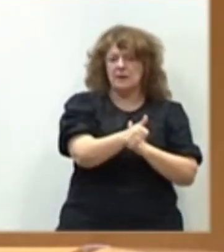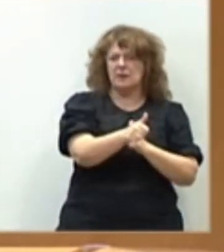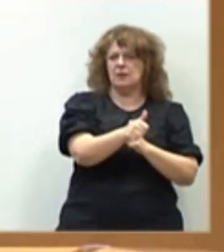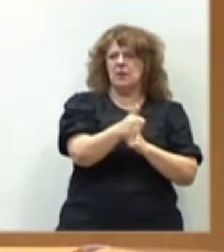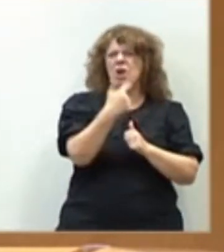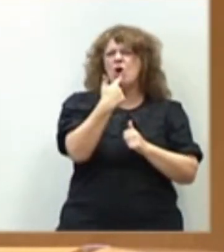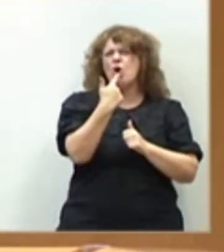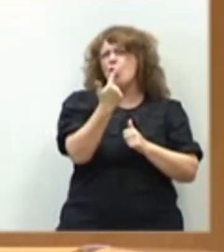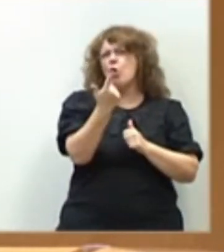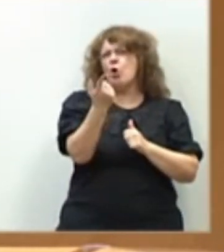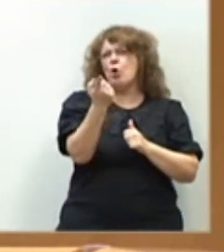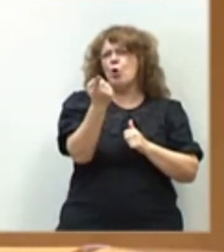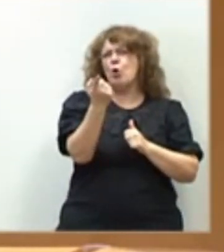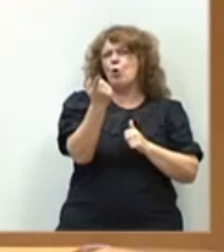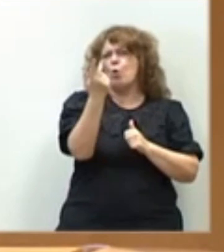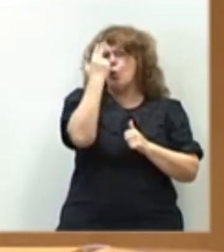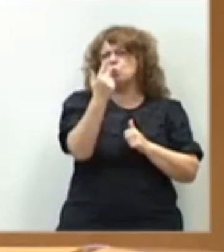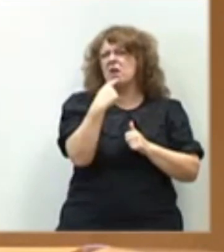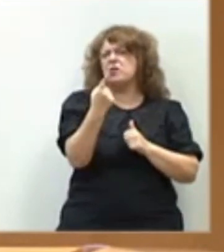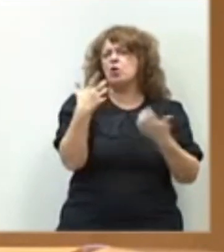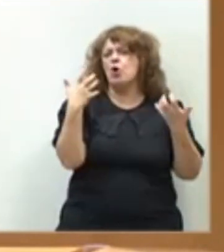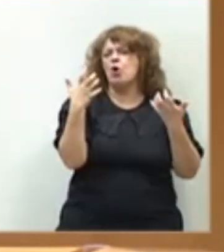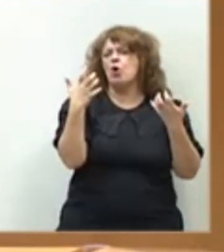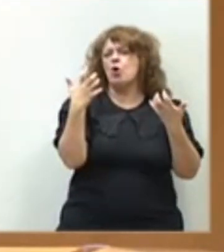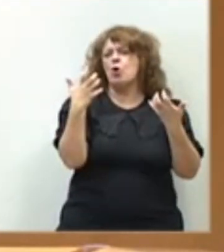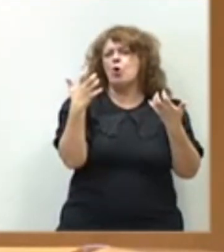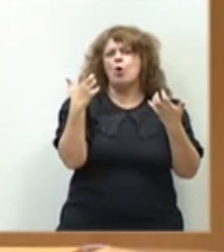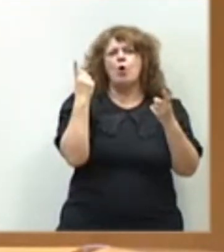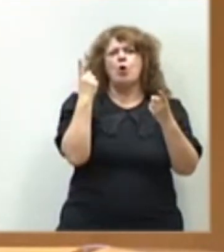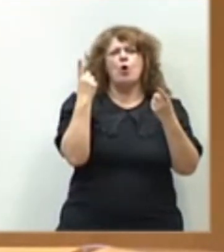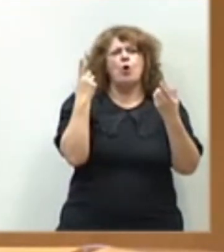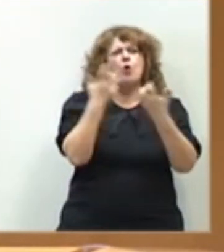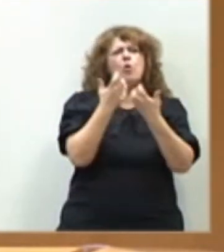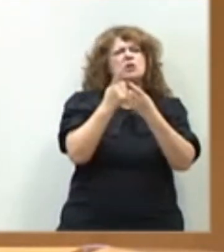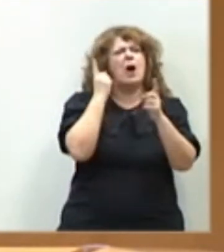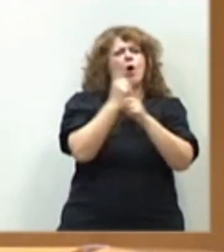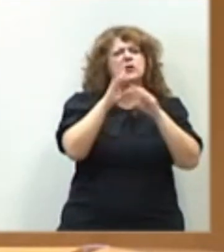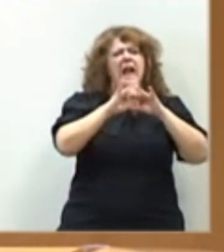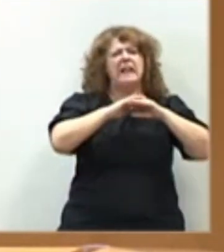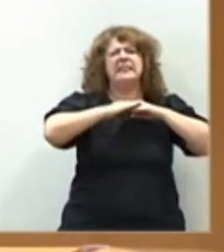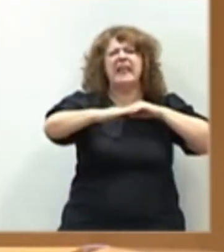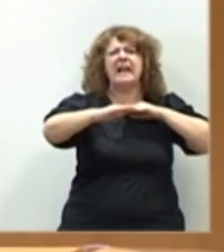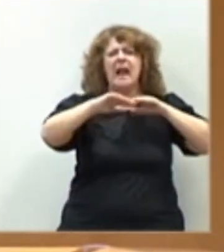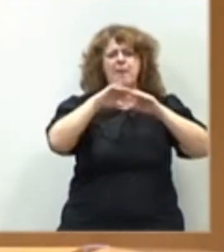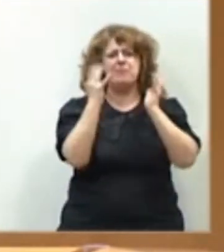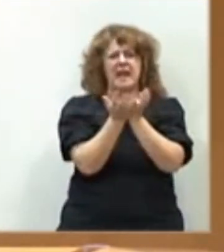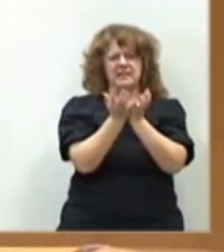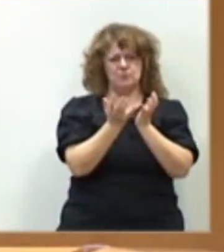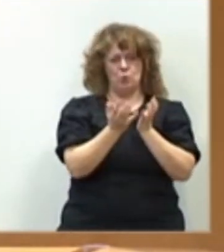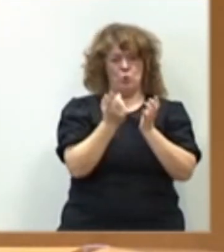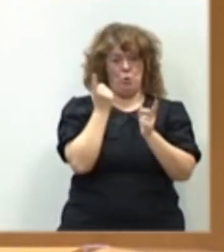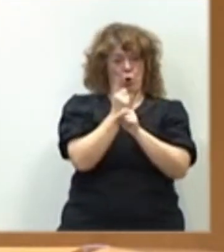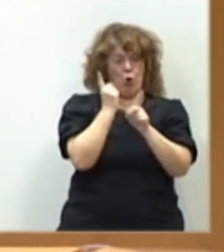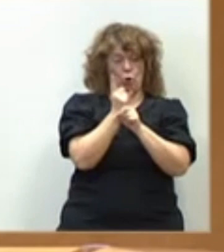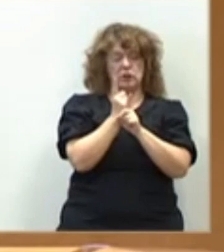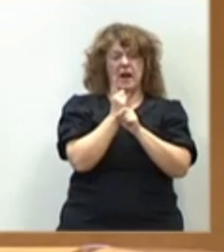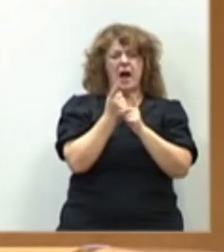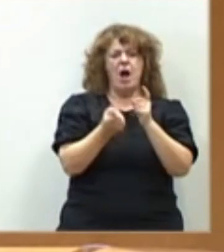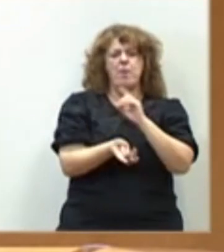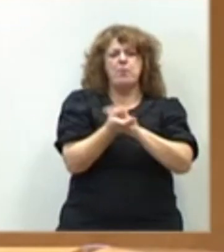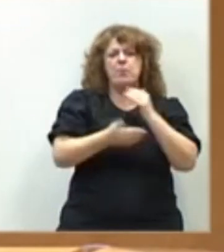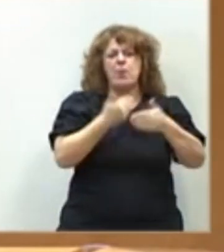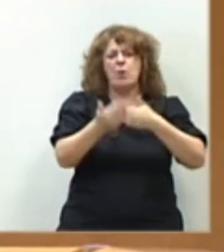que usted ha llamado como lucha contra el terraplanismo o no sé qué ha dicho, contra la producción y contra